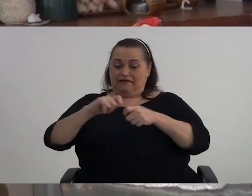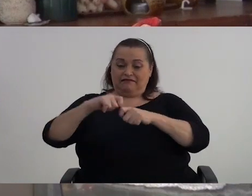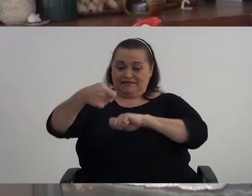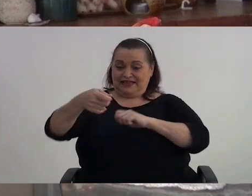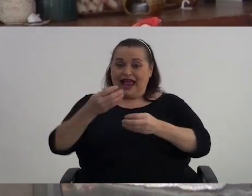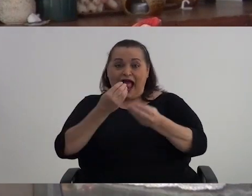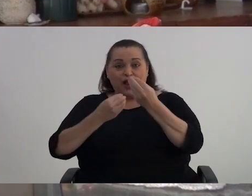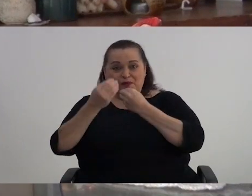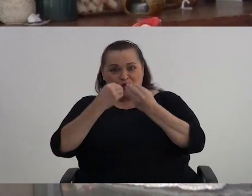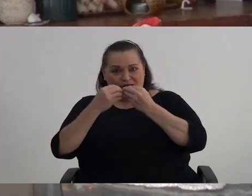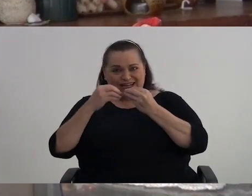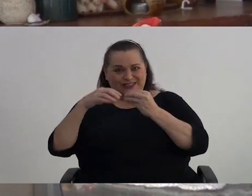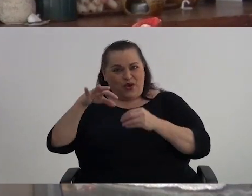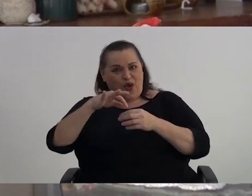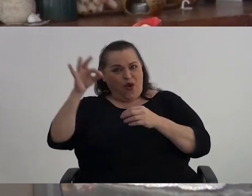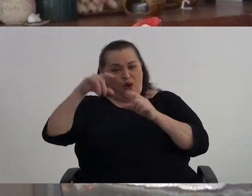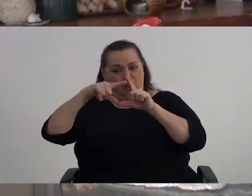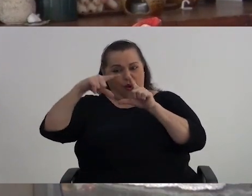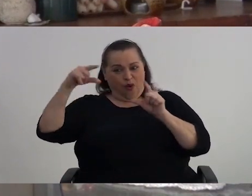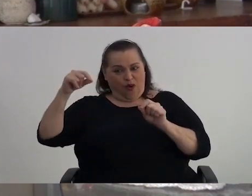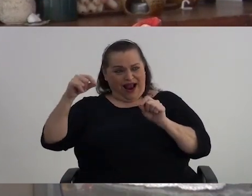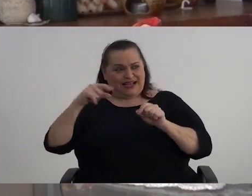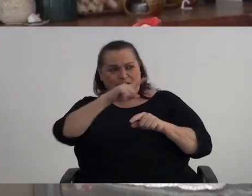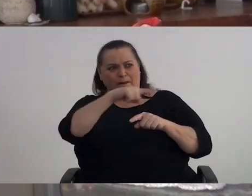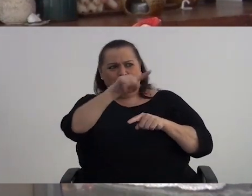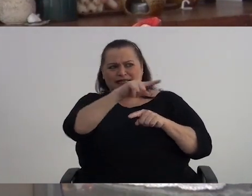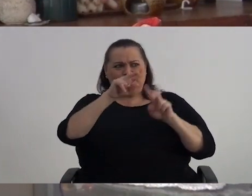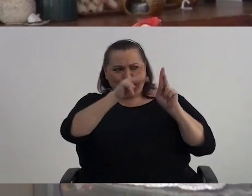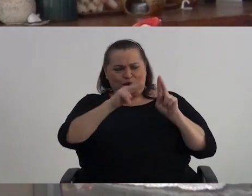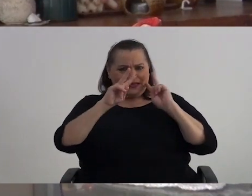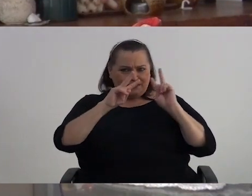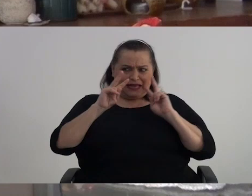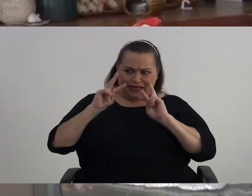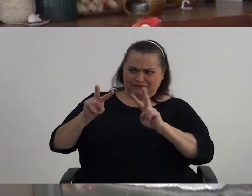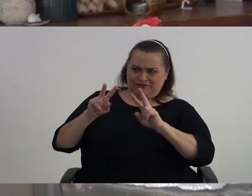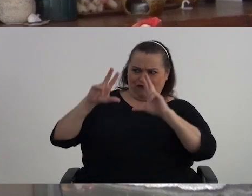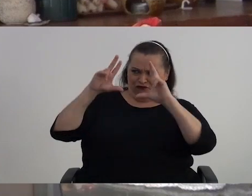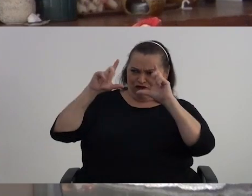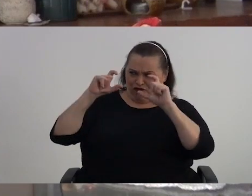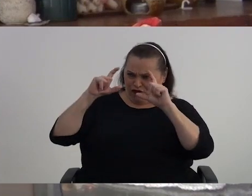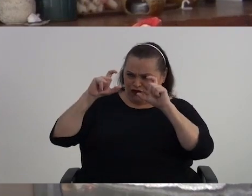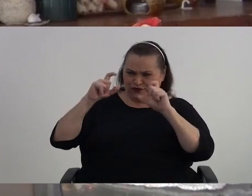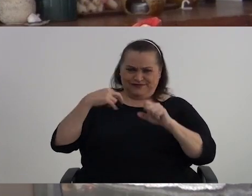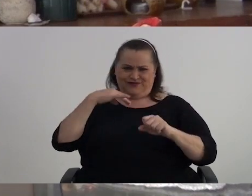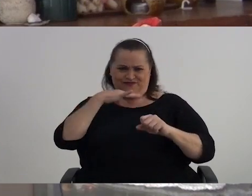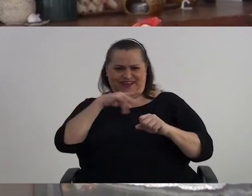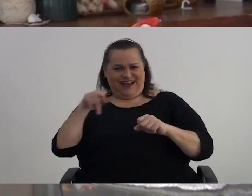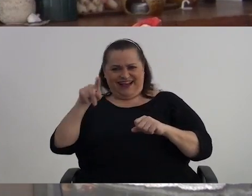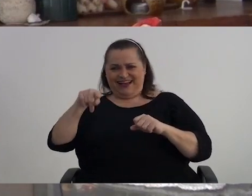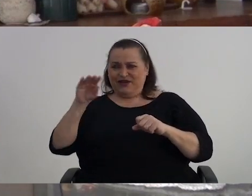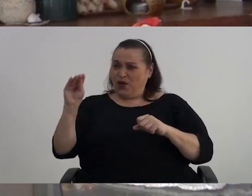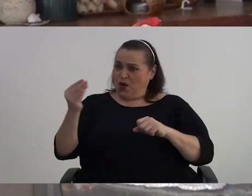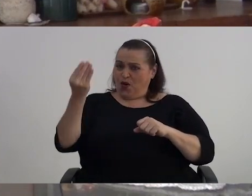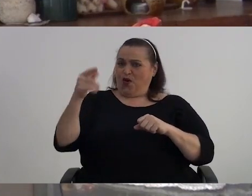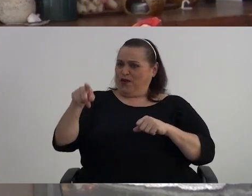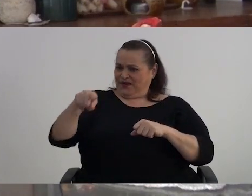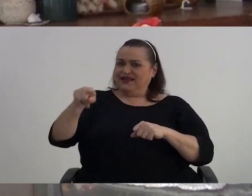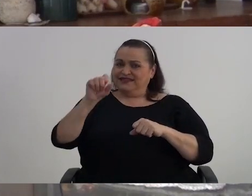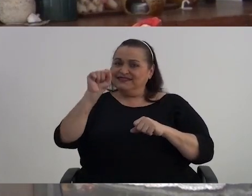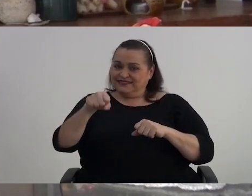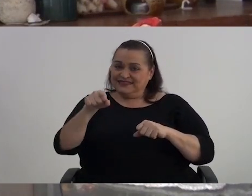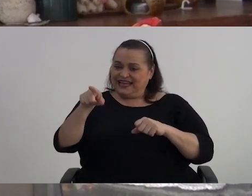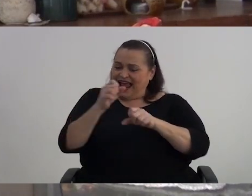almuerzo Y había tanta gente Y todo el mundo Tomando fotos Y todo eso Que eso tan raro Verdad Muchachas jóvenes